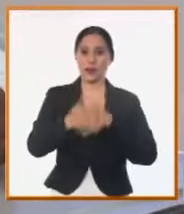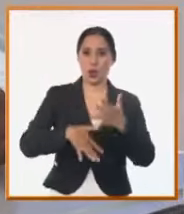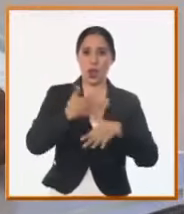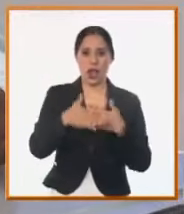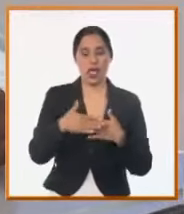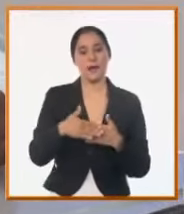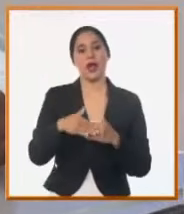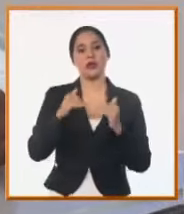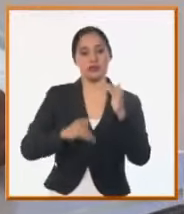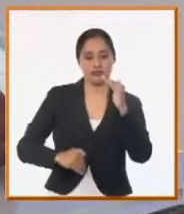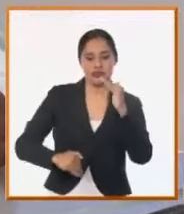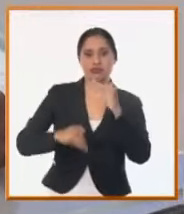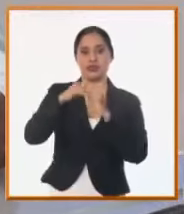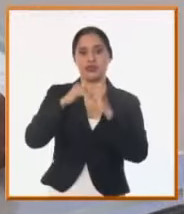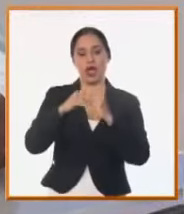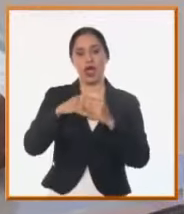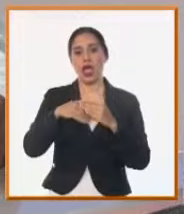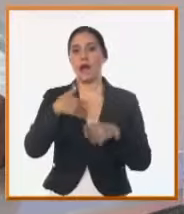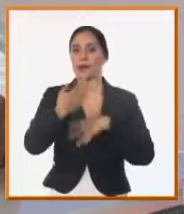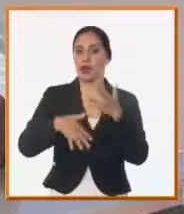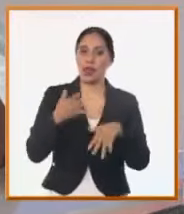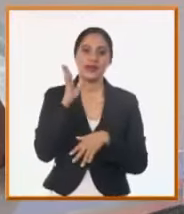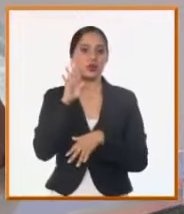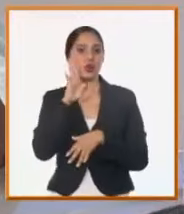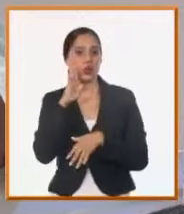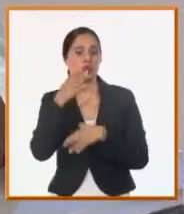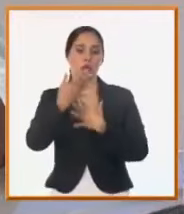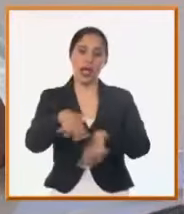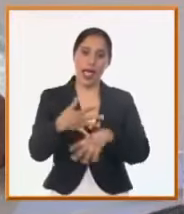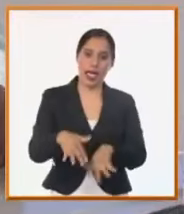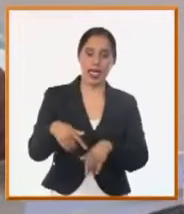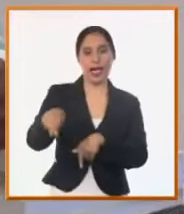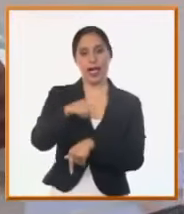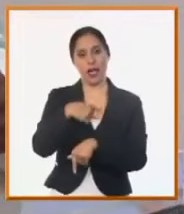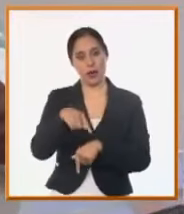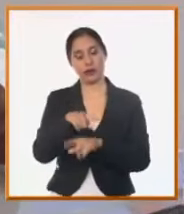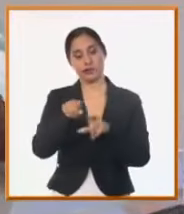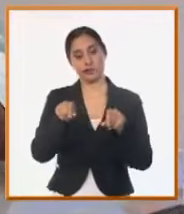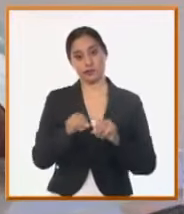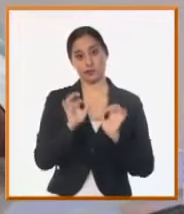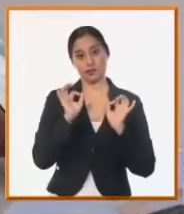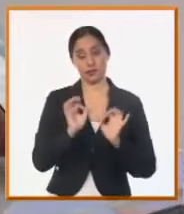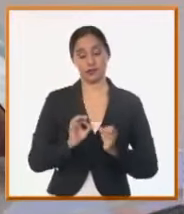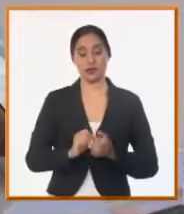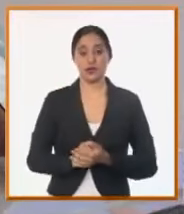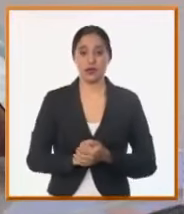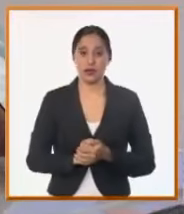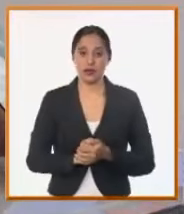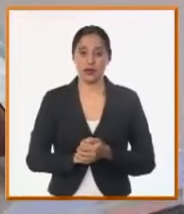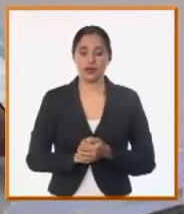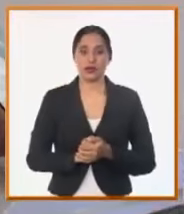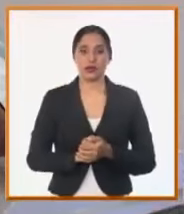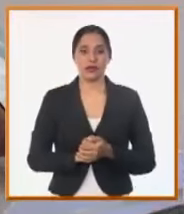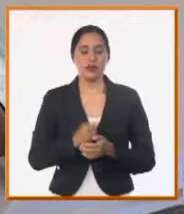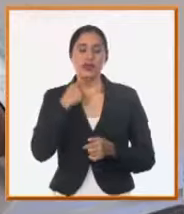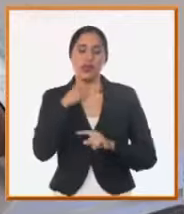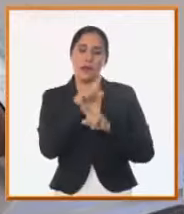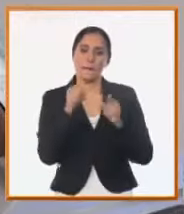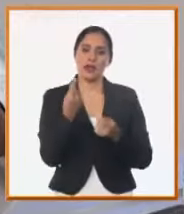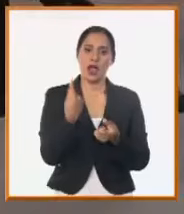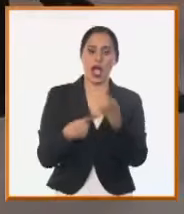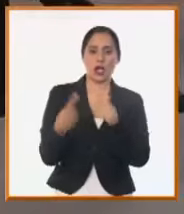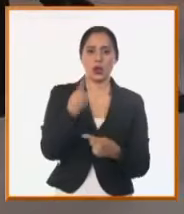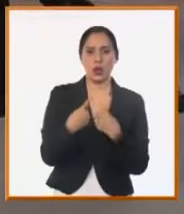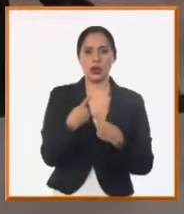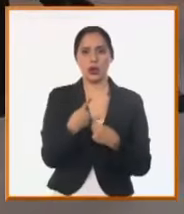obstrucciones en los sistemas nuestros de alcantarillado incluso alguna persona por ahí confundía